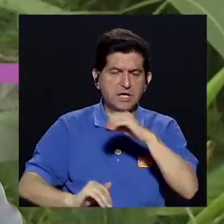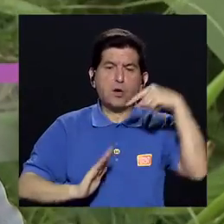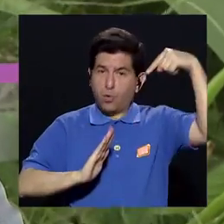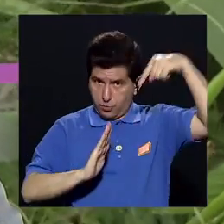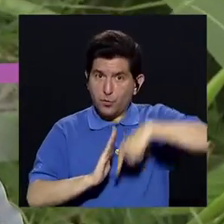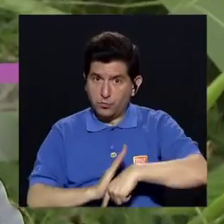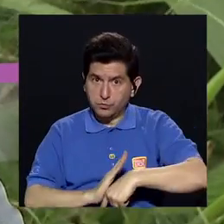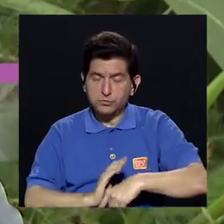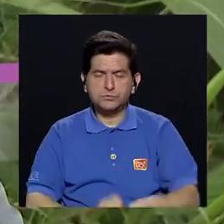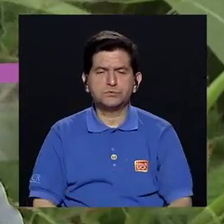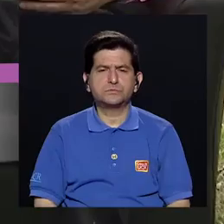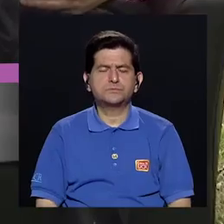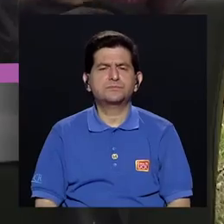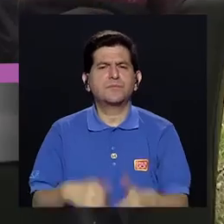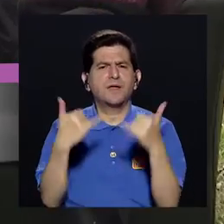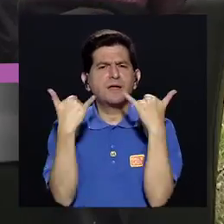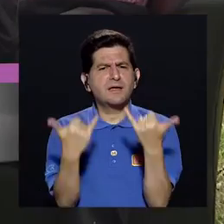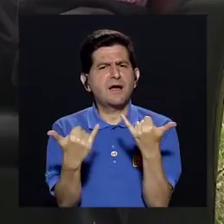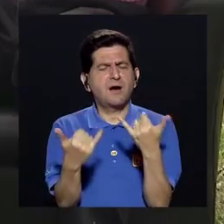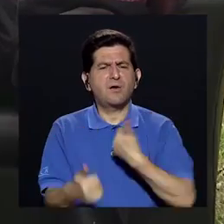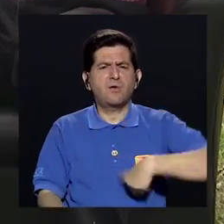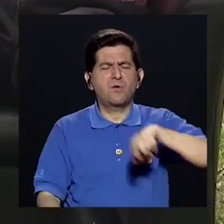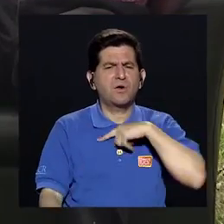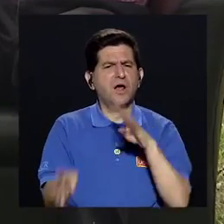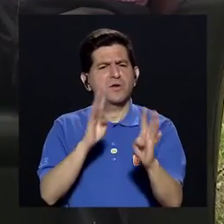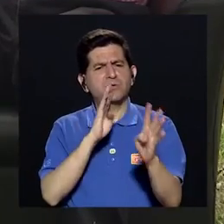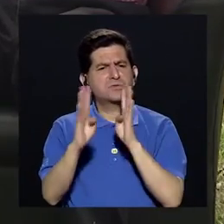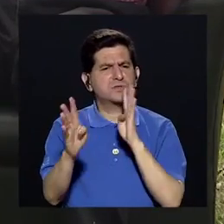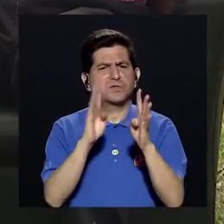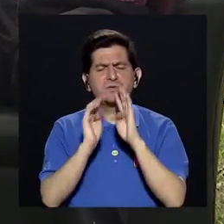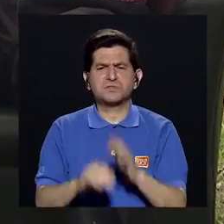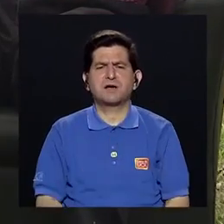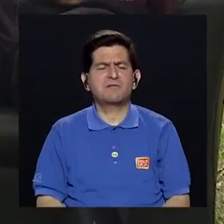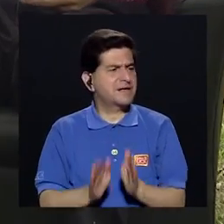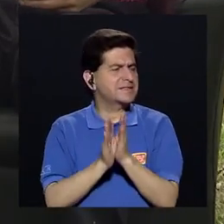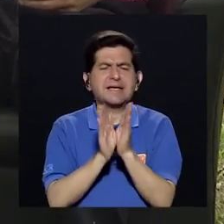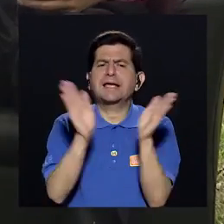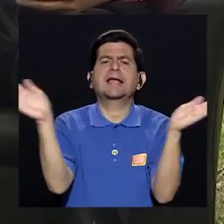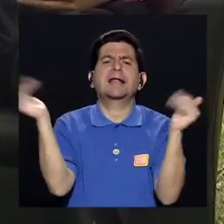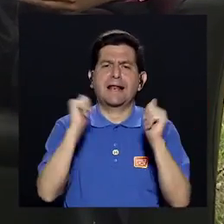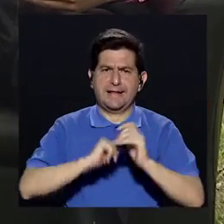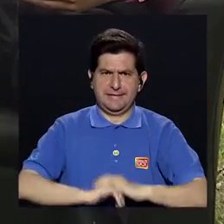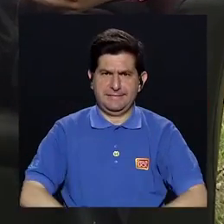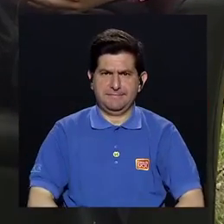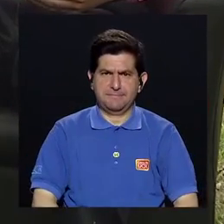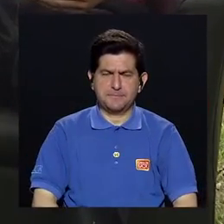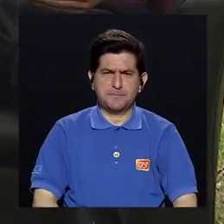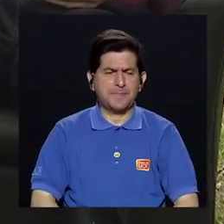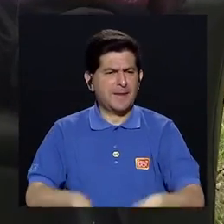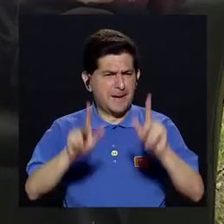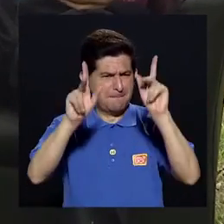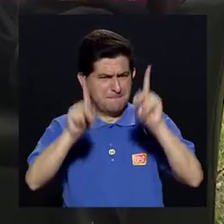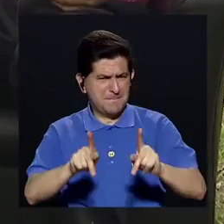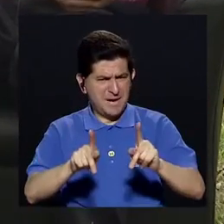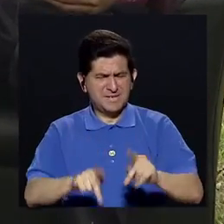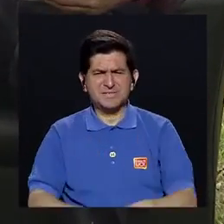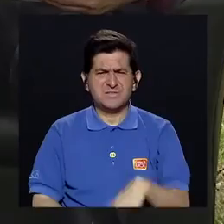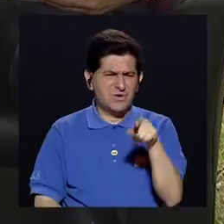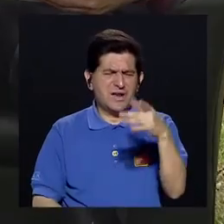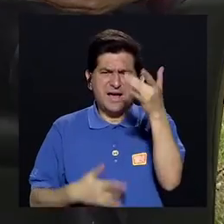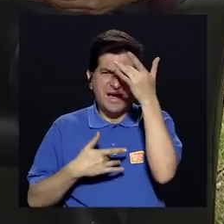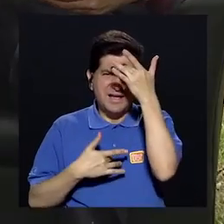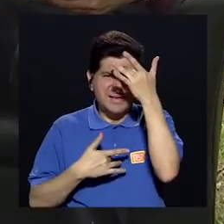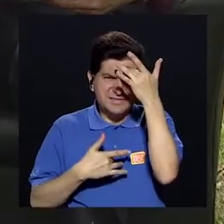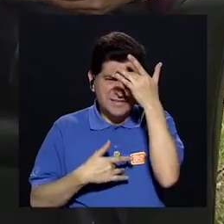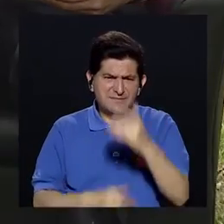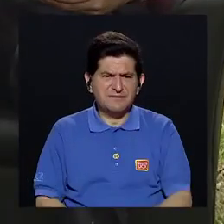Doctora, en este bloque, bueno, que estamos como conversando más respecto a las generalidades ¿Cómo es que una persona lo adquiere? ¿Cómo es